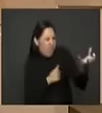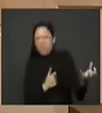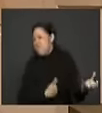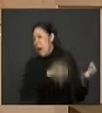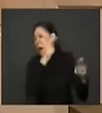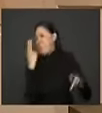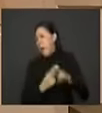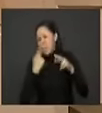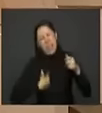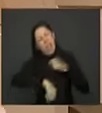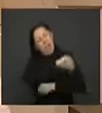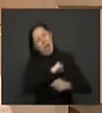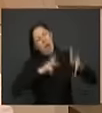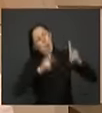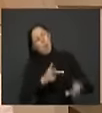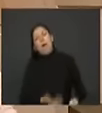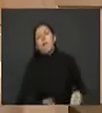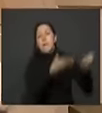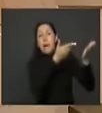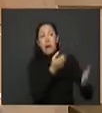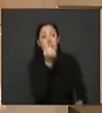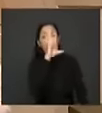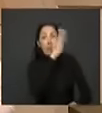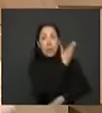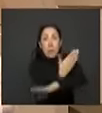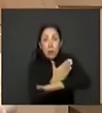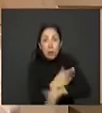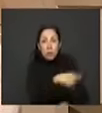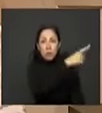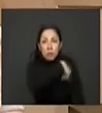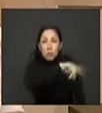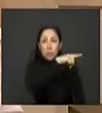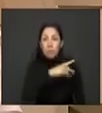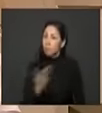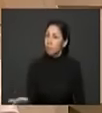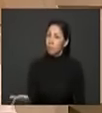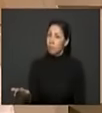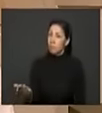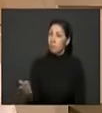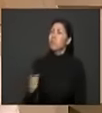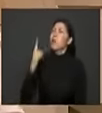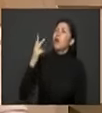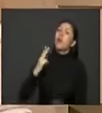colombianos. Para esos 15 millones de colombianos, lo que nosotros llamamos el Estado